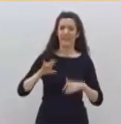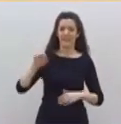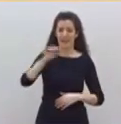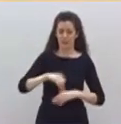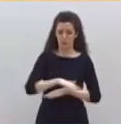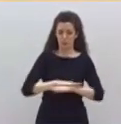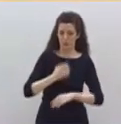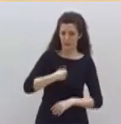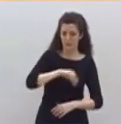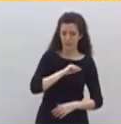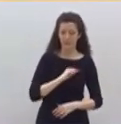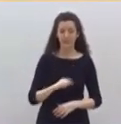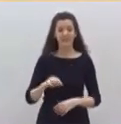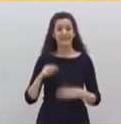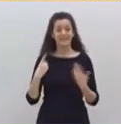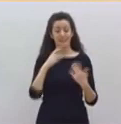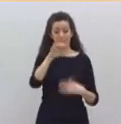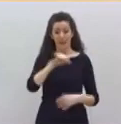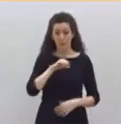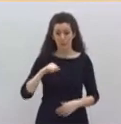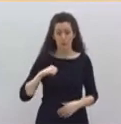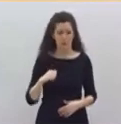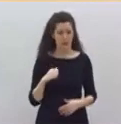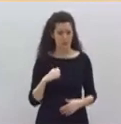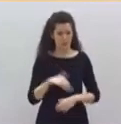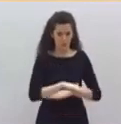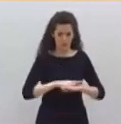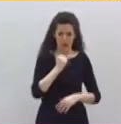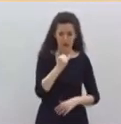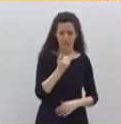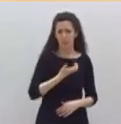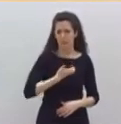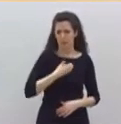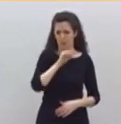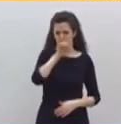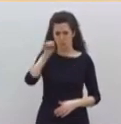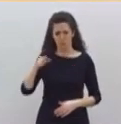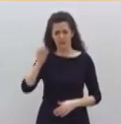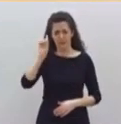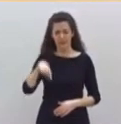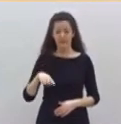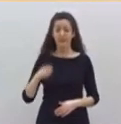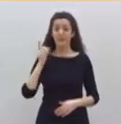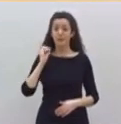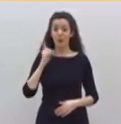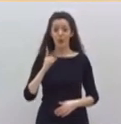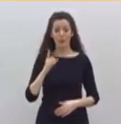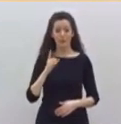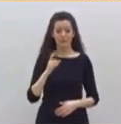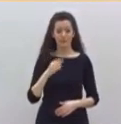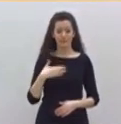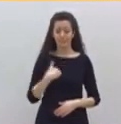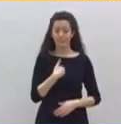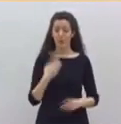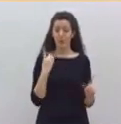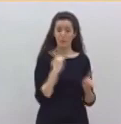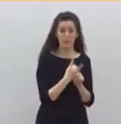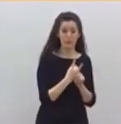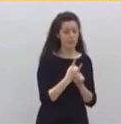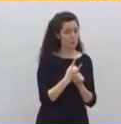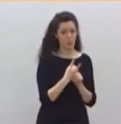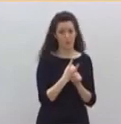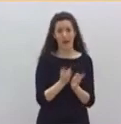y miles de ayuntamientos, un partido que no solo lidera la oposición, sino que es la alternativa política en España. Por eso quiero acabar